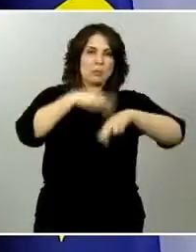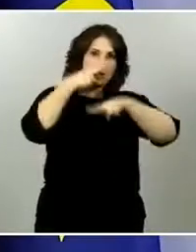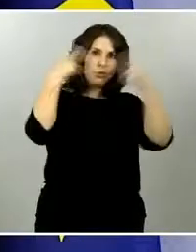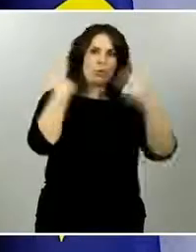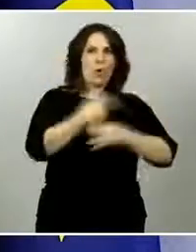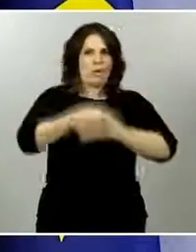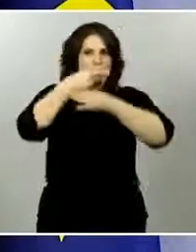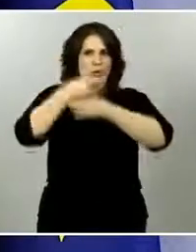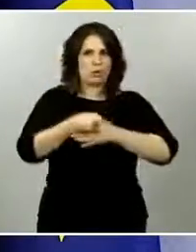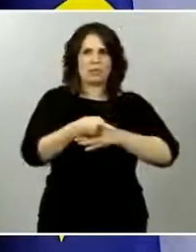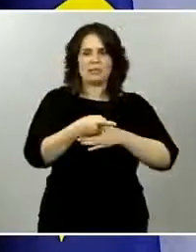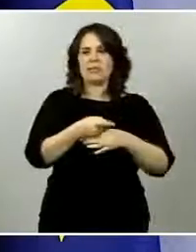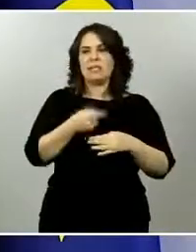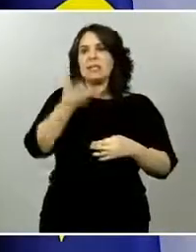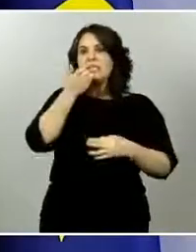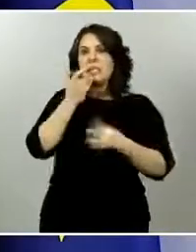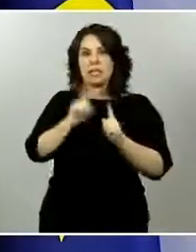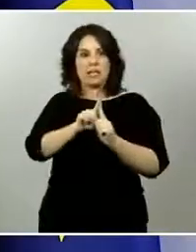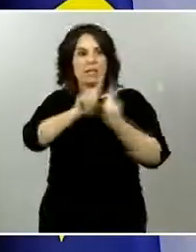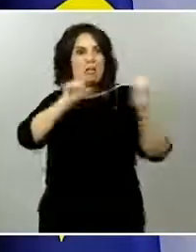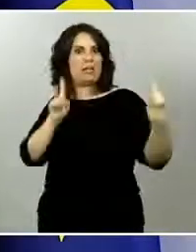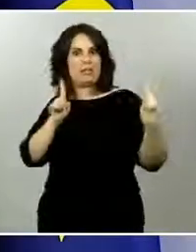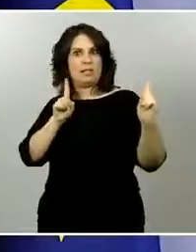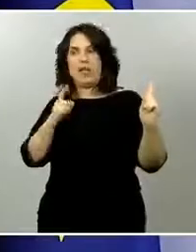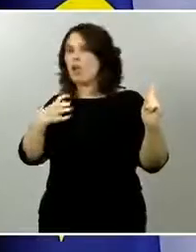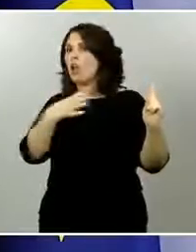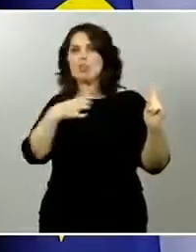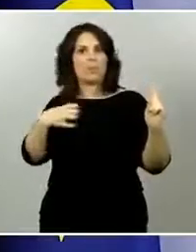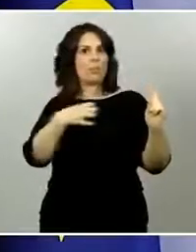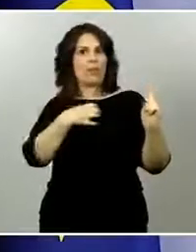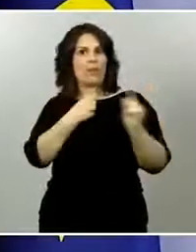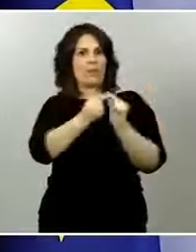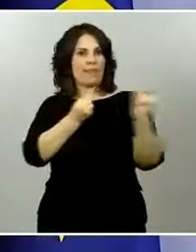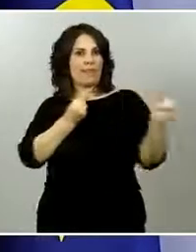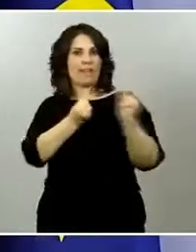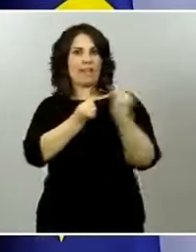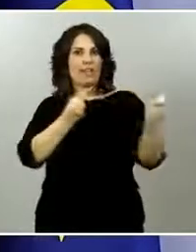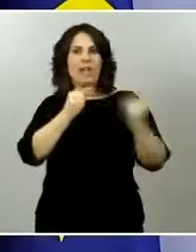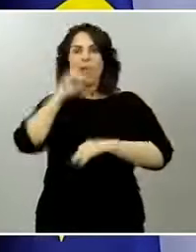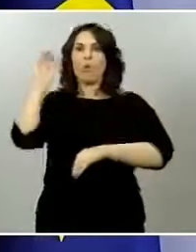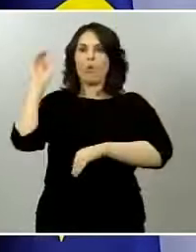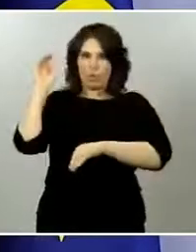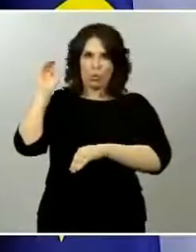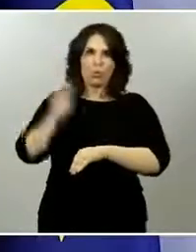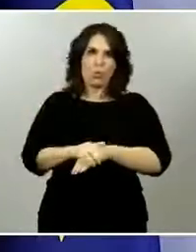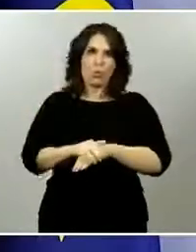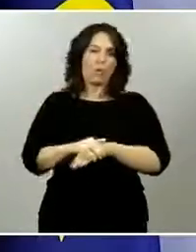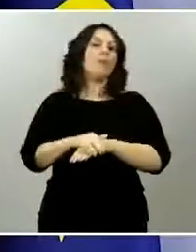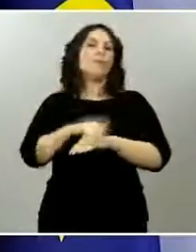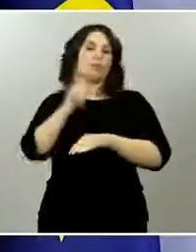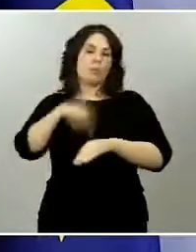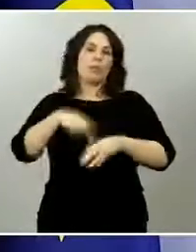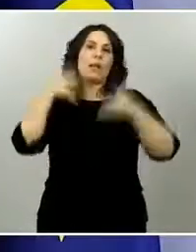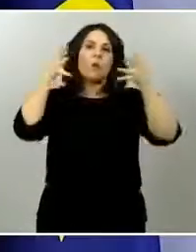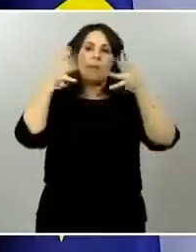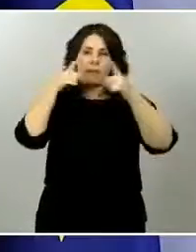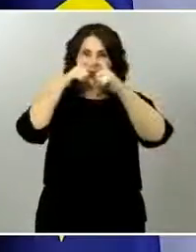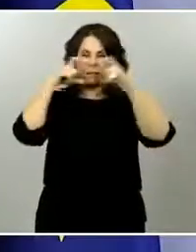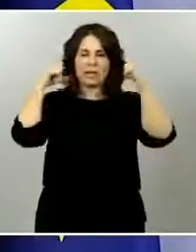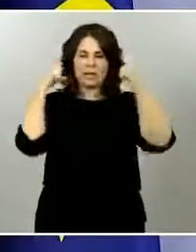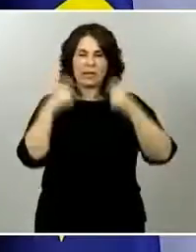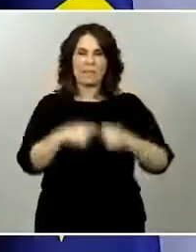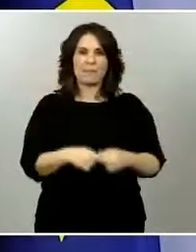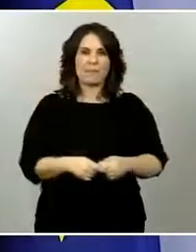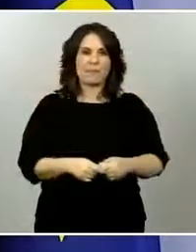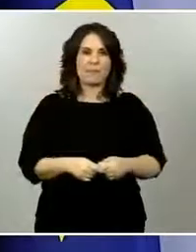los criterios que hemos ido diciendo en cuanto al uso de mascarillas son obligatorias en el transporte público y son siempre recomendables cuando no se